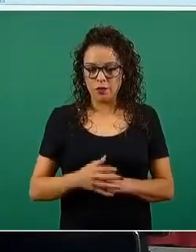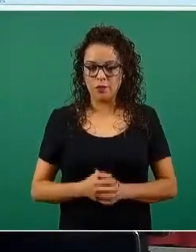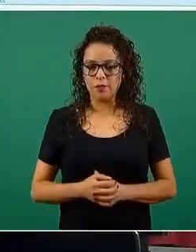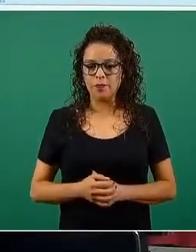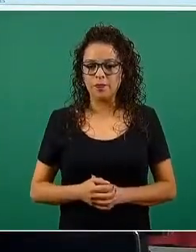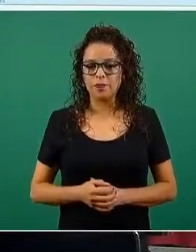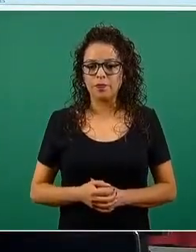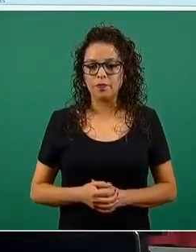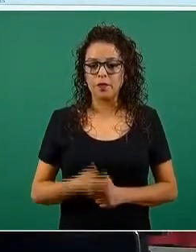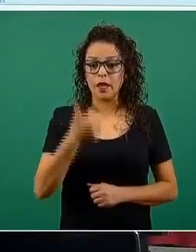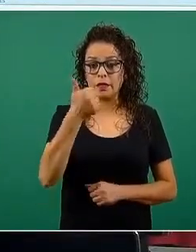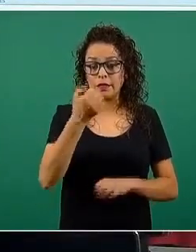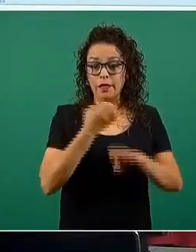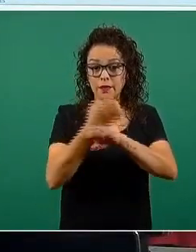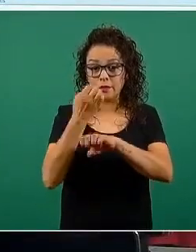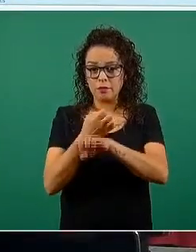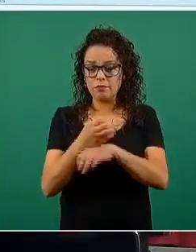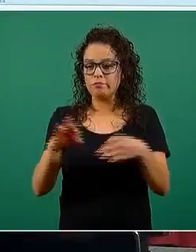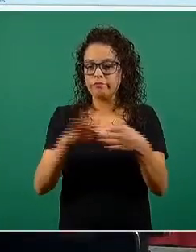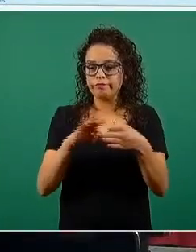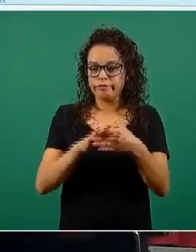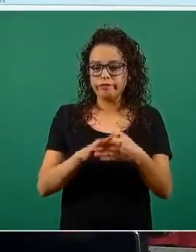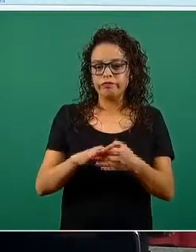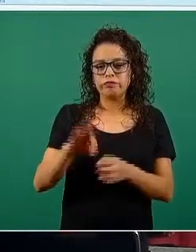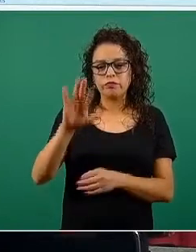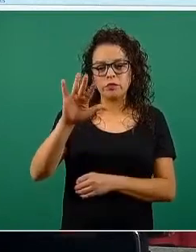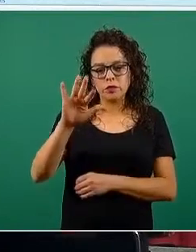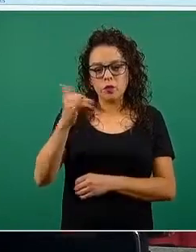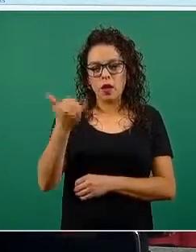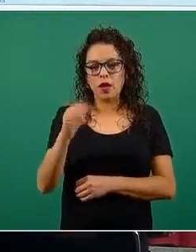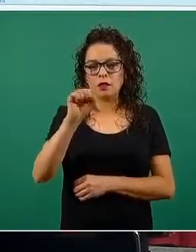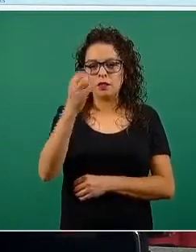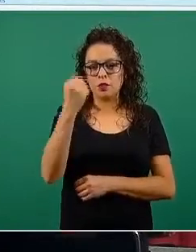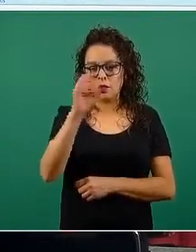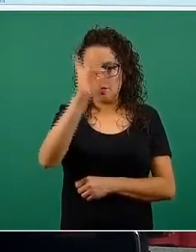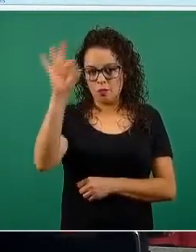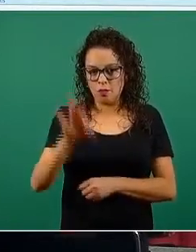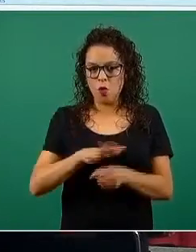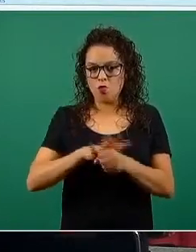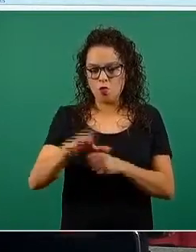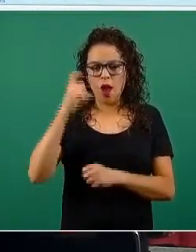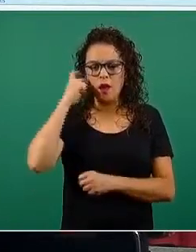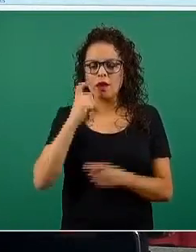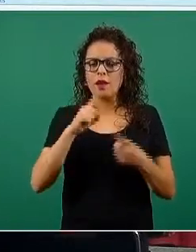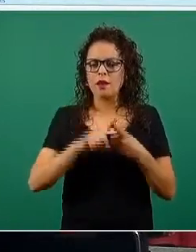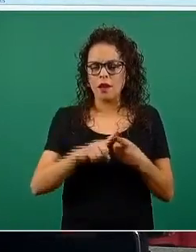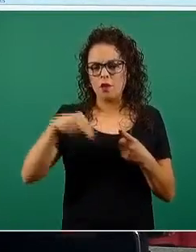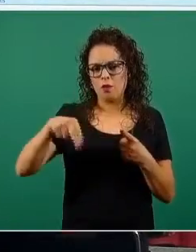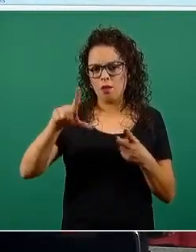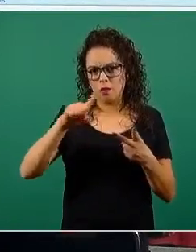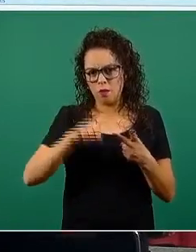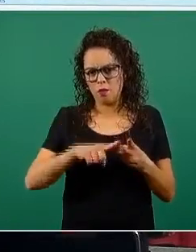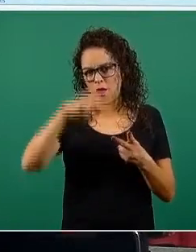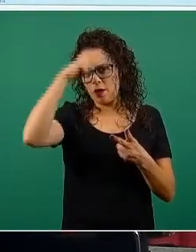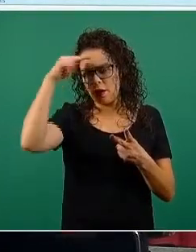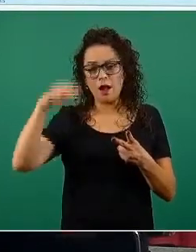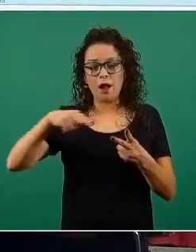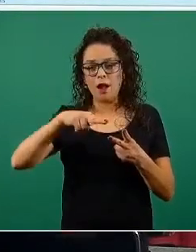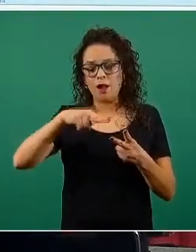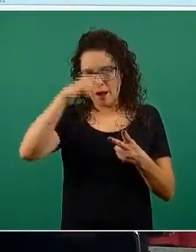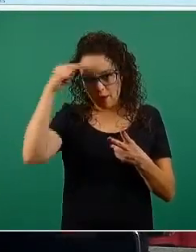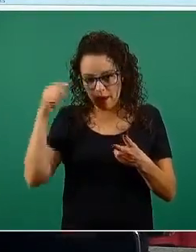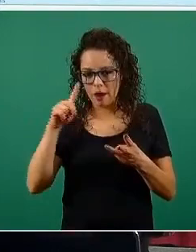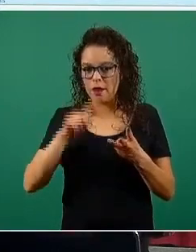Seis entidades están entre 50 y 69 por ciento que son Guerrero, Nuevo León, Nayarit, Querétaro, Oaxaca y